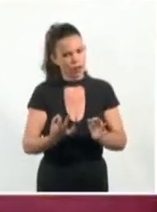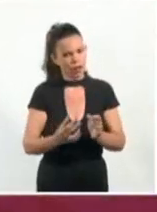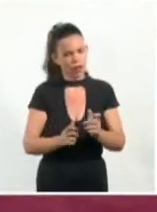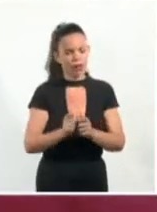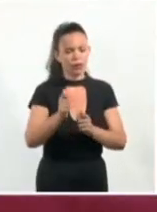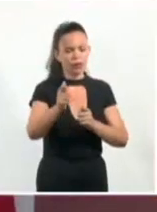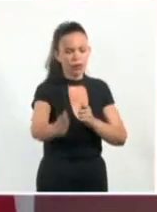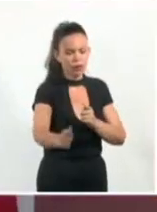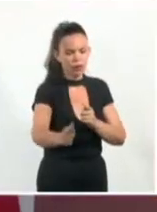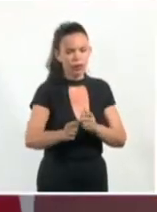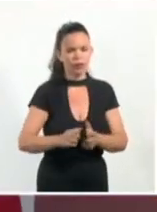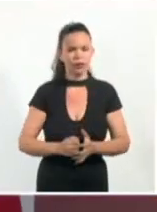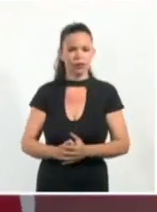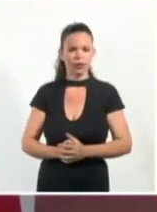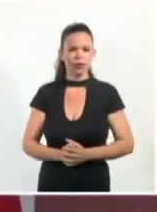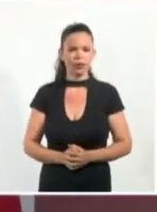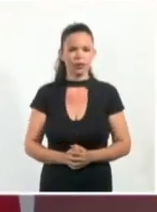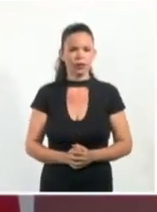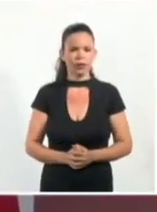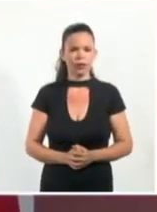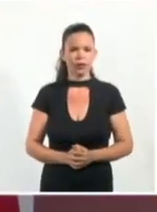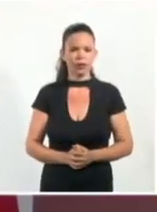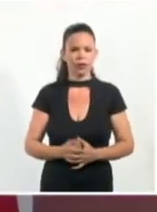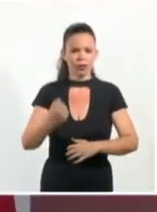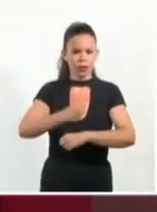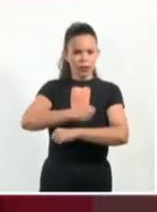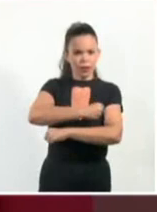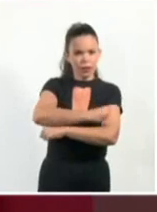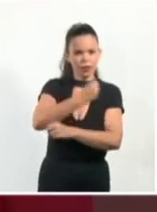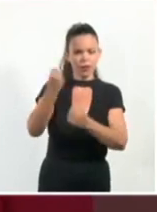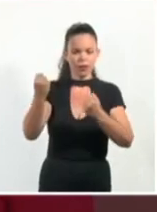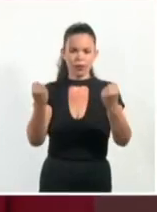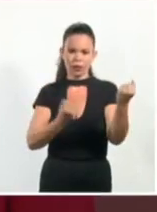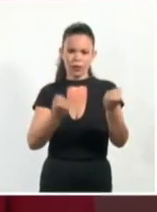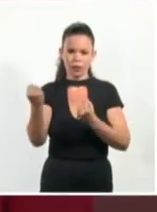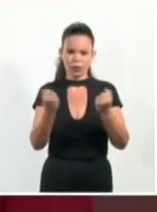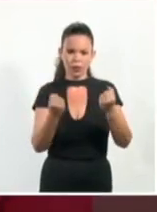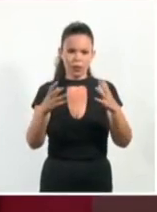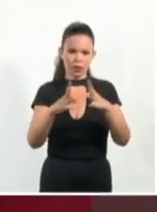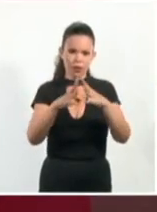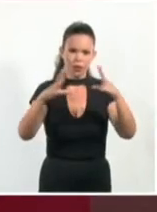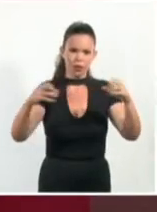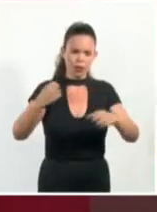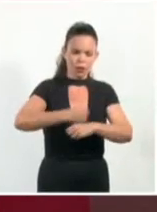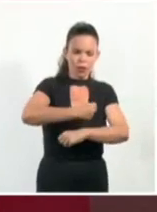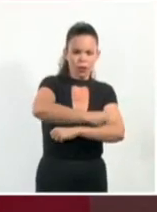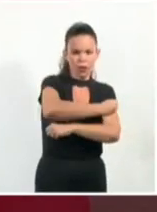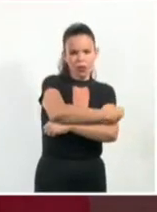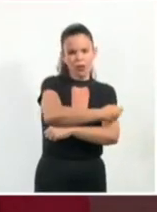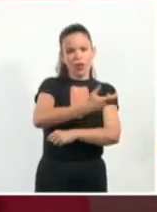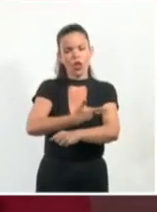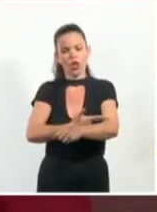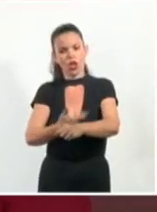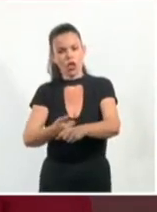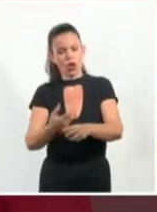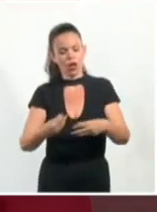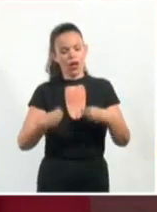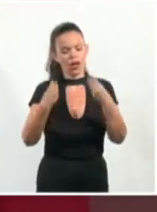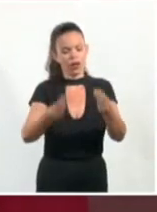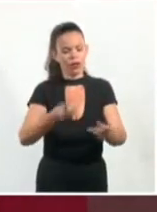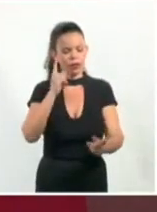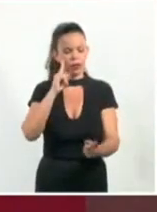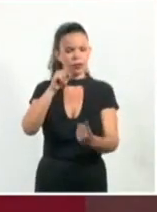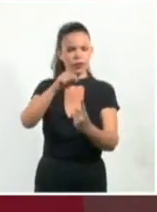los vehículos y maquinarias donados por china en este proyecto se utilizarán para reaustar el